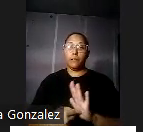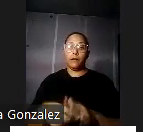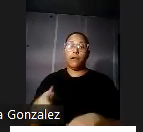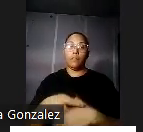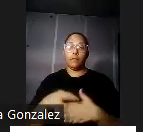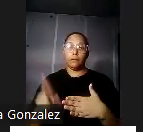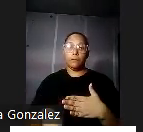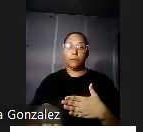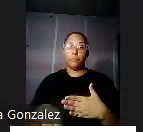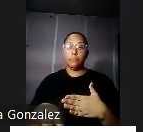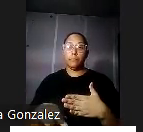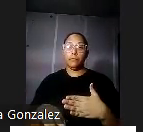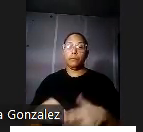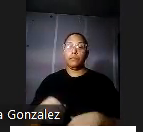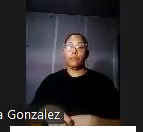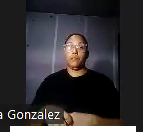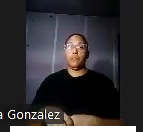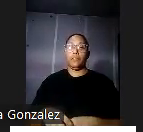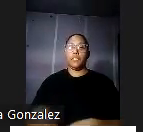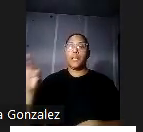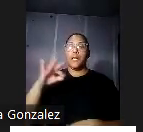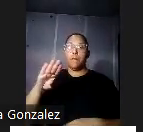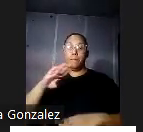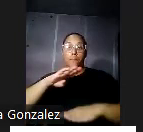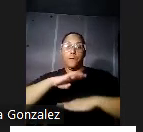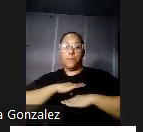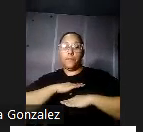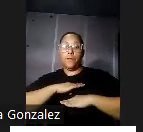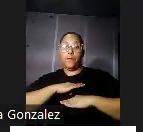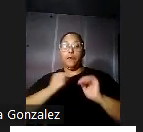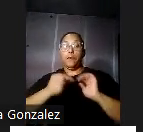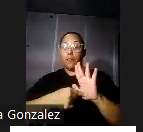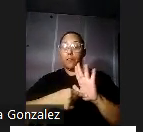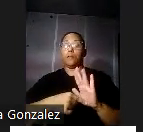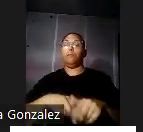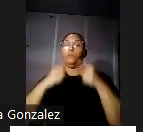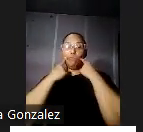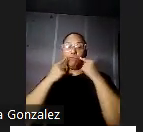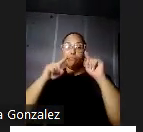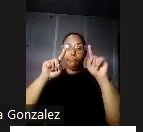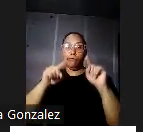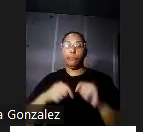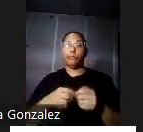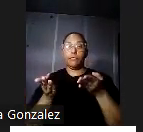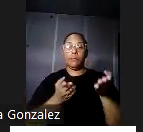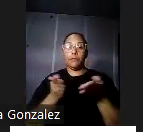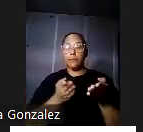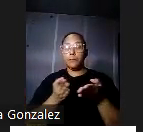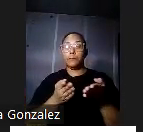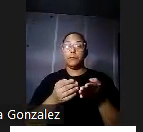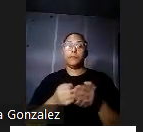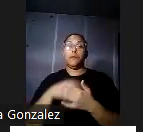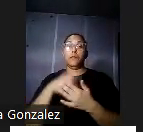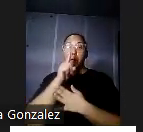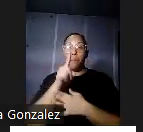más satisfactorios al punto que los logros científicos alcanzados servirían para el desarrollo en Estados Unidos de un